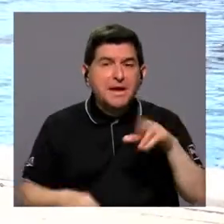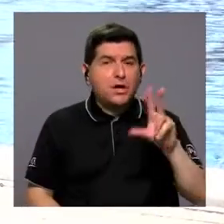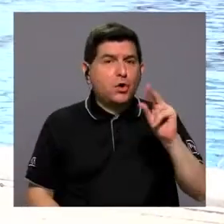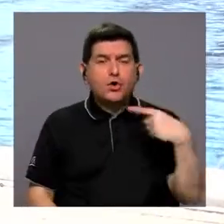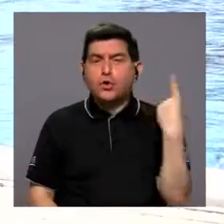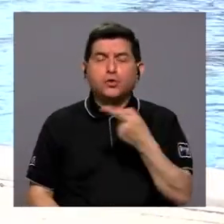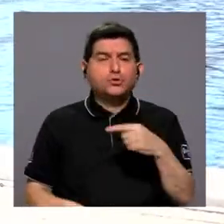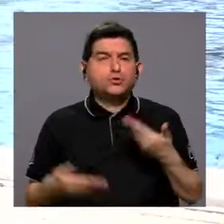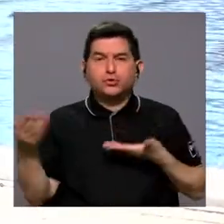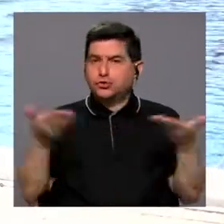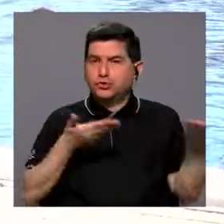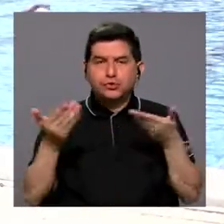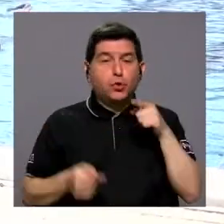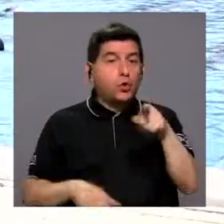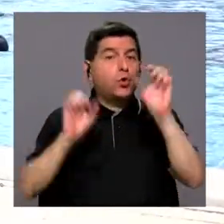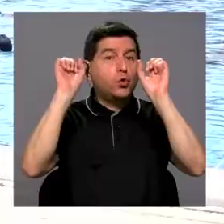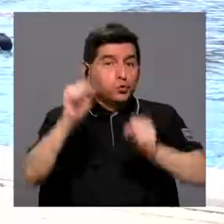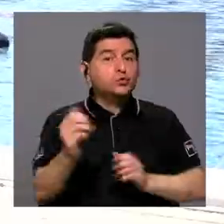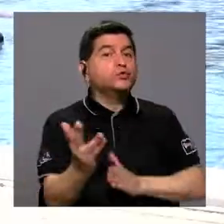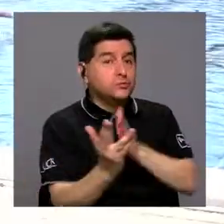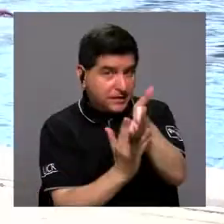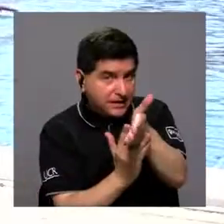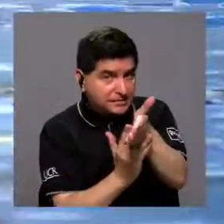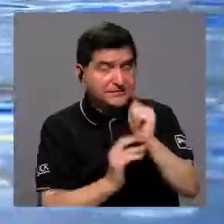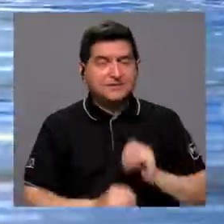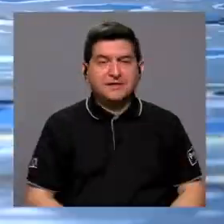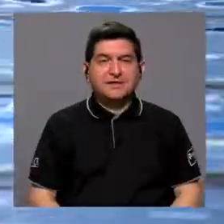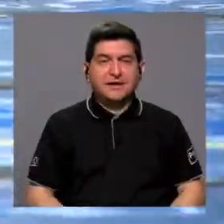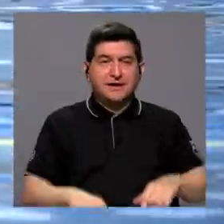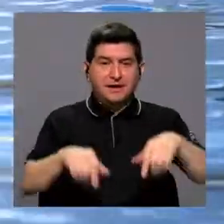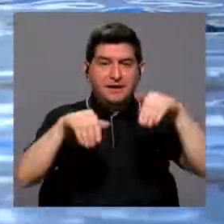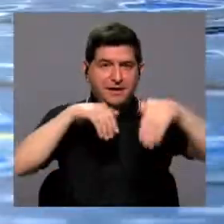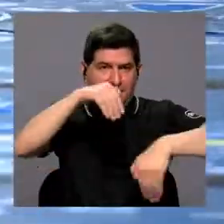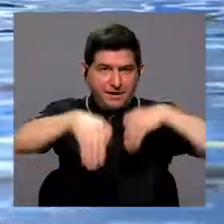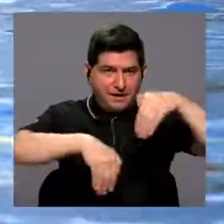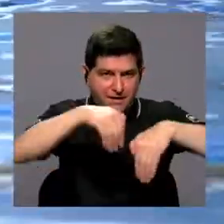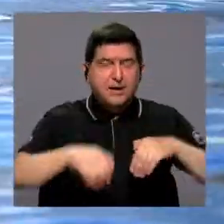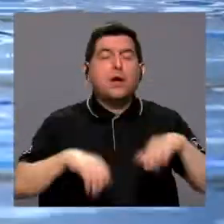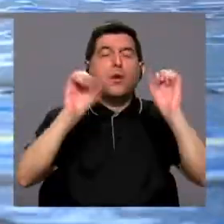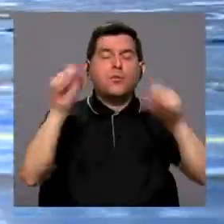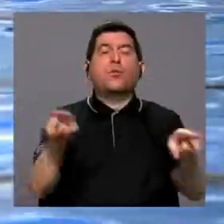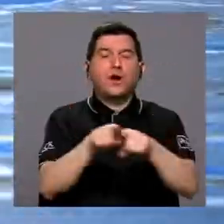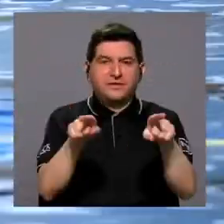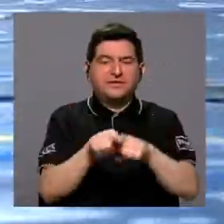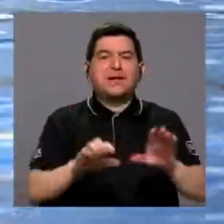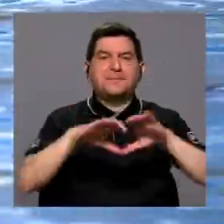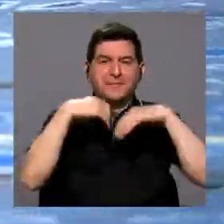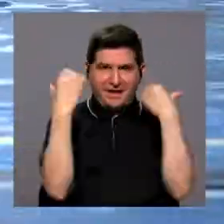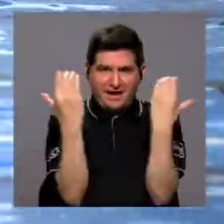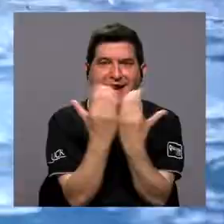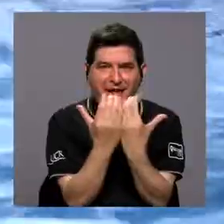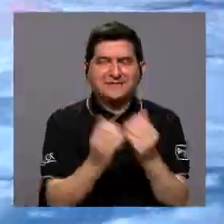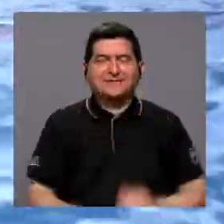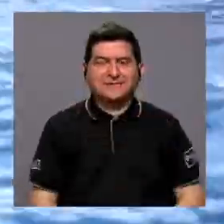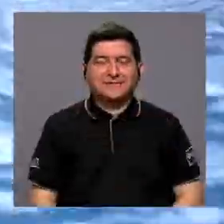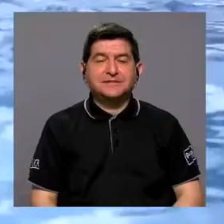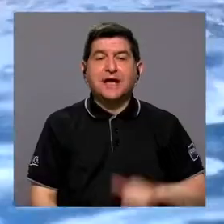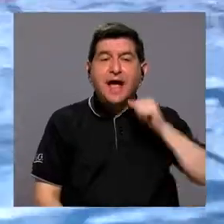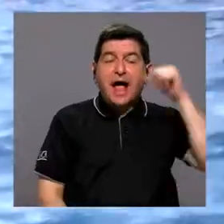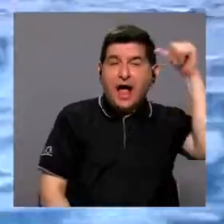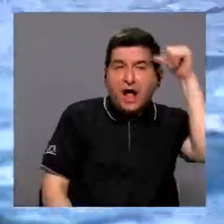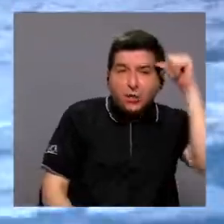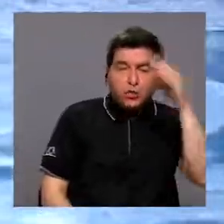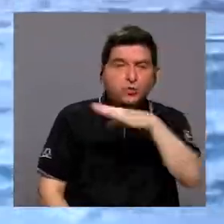no es el único servicio al que usted puede acceder. En las piscinas de las instalaciones también hay clases de natación, tanto para